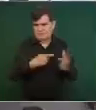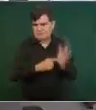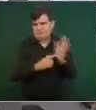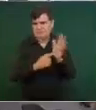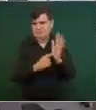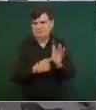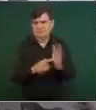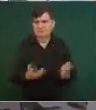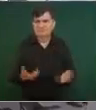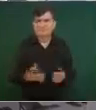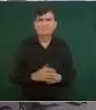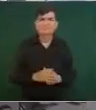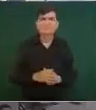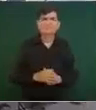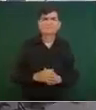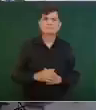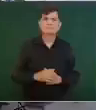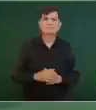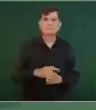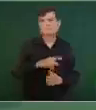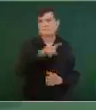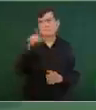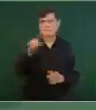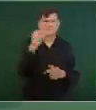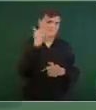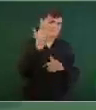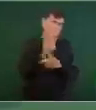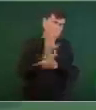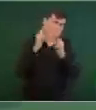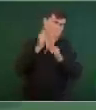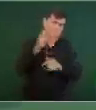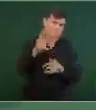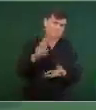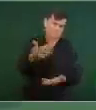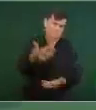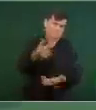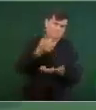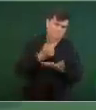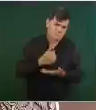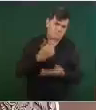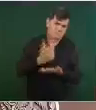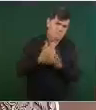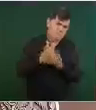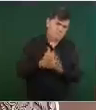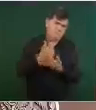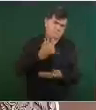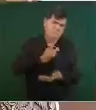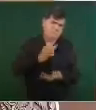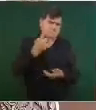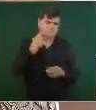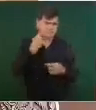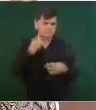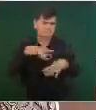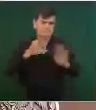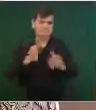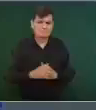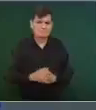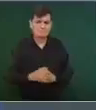O lo que ellos quieran aportar. Nos importa